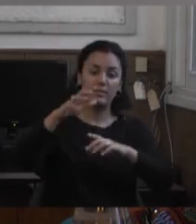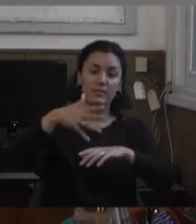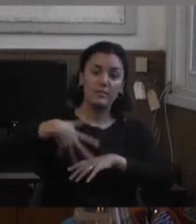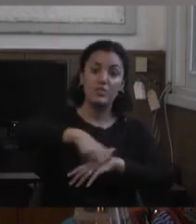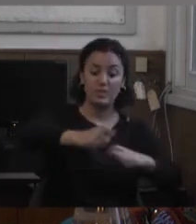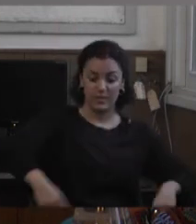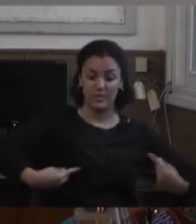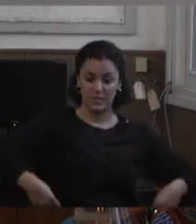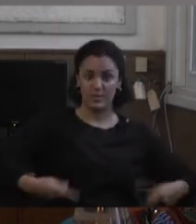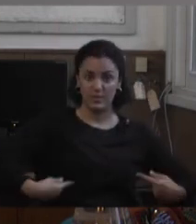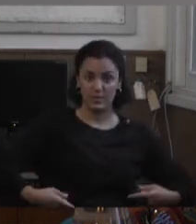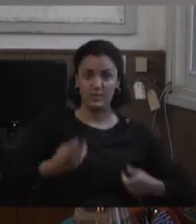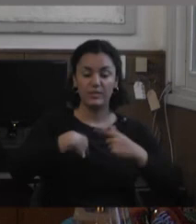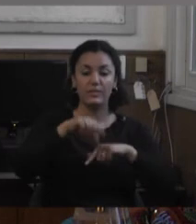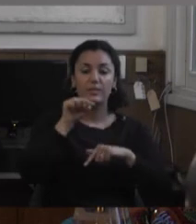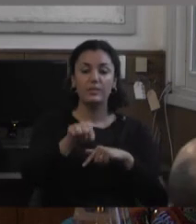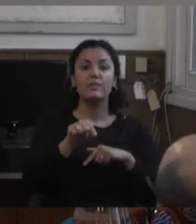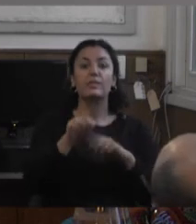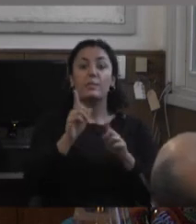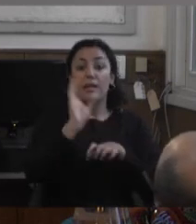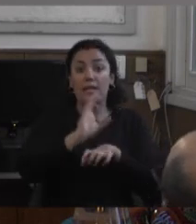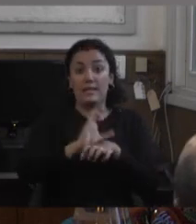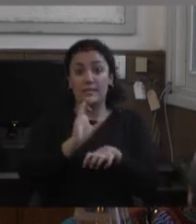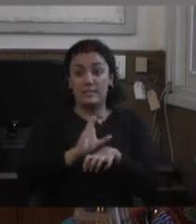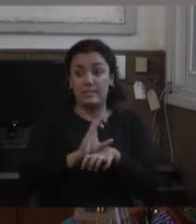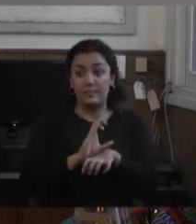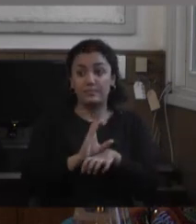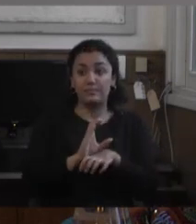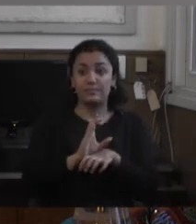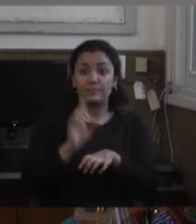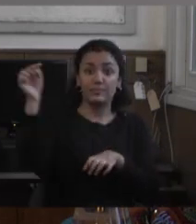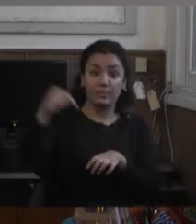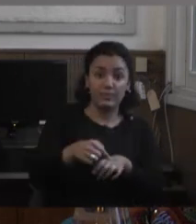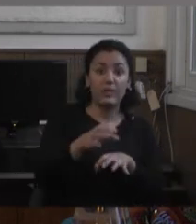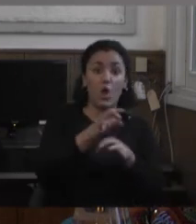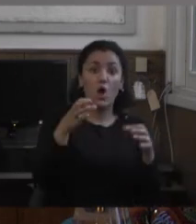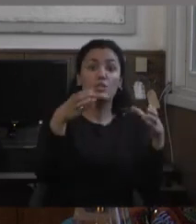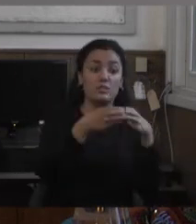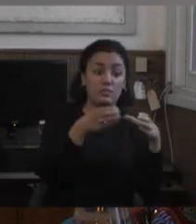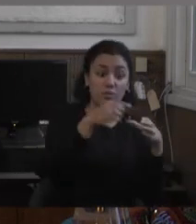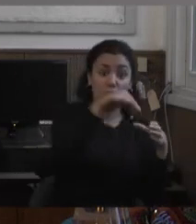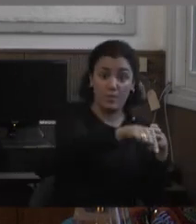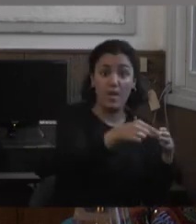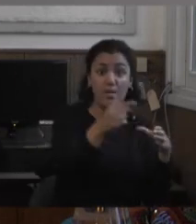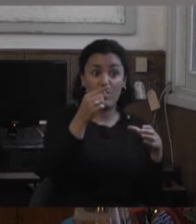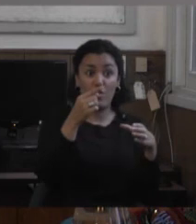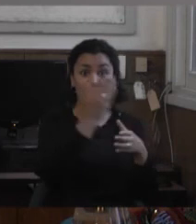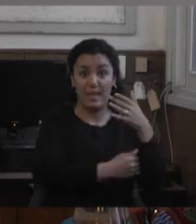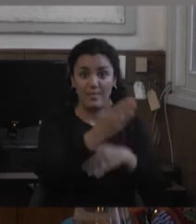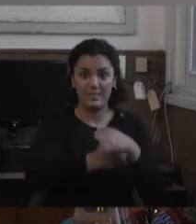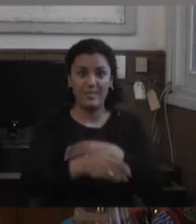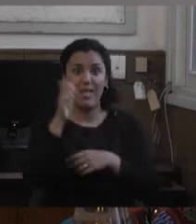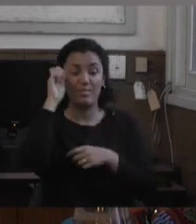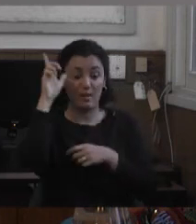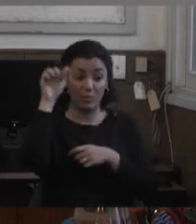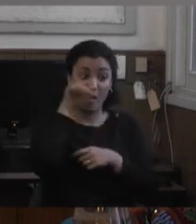ruedas y otra clase en relación a eso es que vienen grupos de centros de día o de hogares con discapacidad intelectual ellos a dar la clase